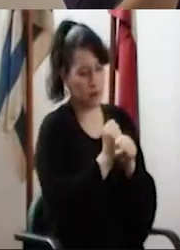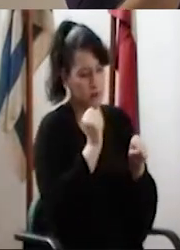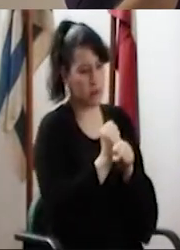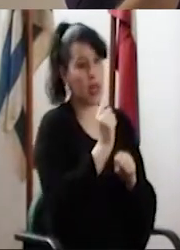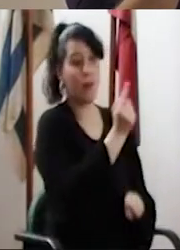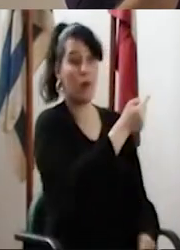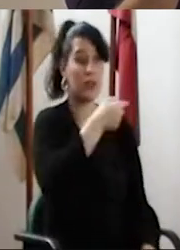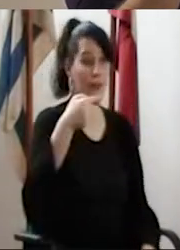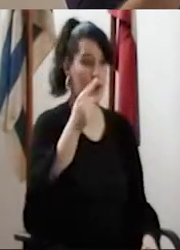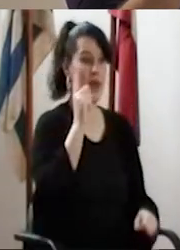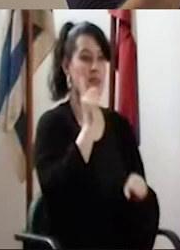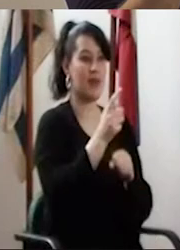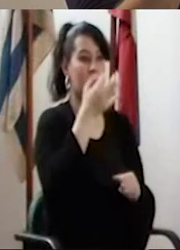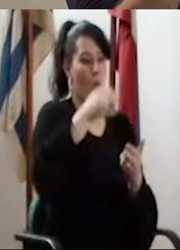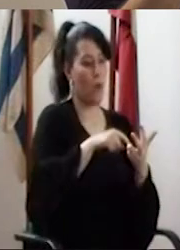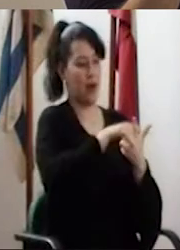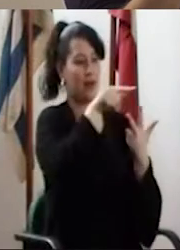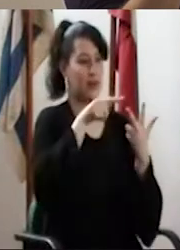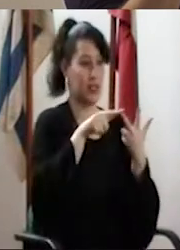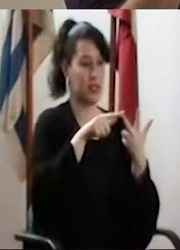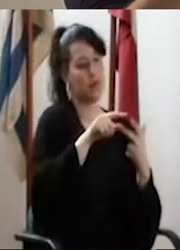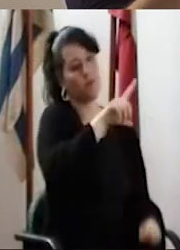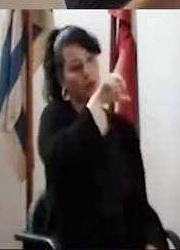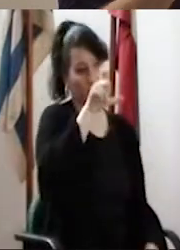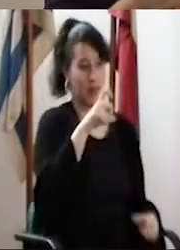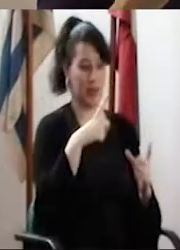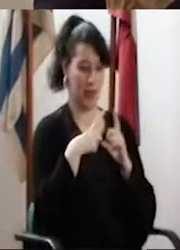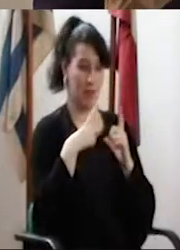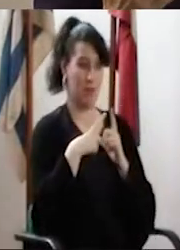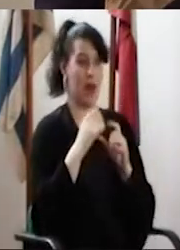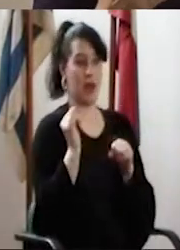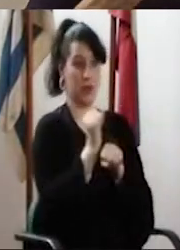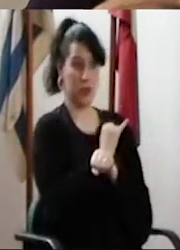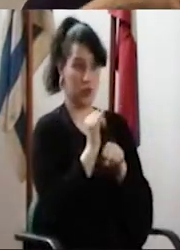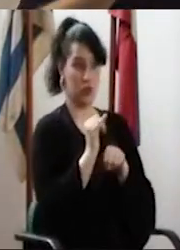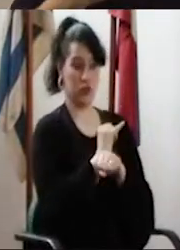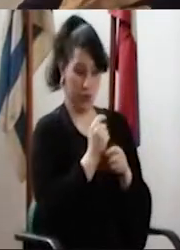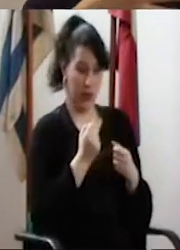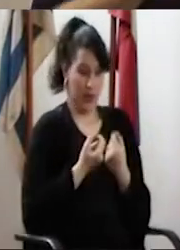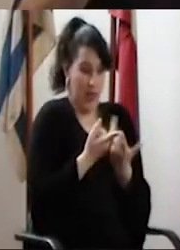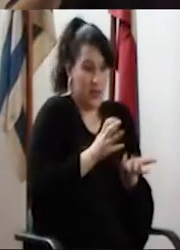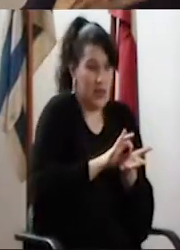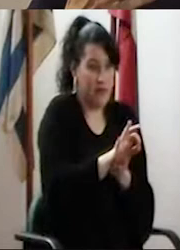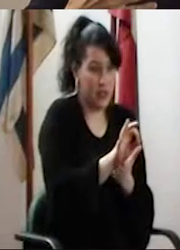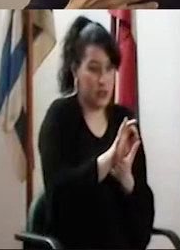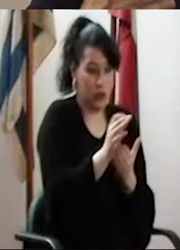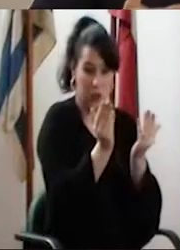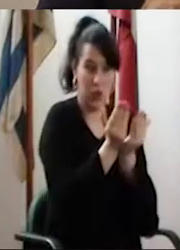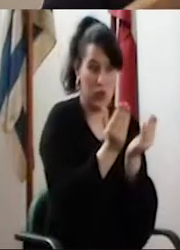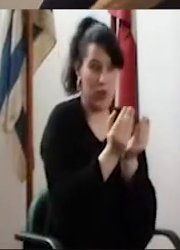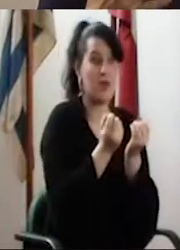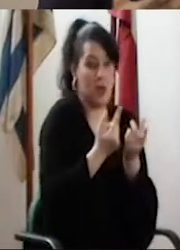de dedicación horaria semanal tiene que cumplir unas tres. Y por supuesto se espera que la institución, que el servicio,